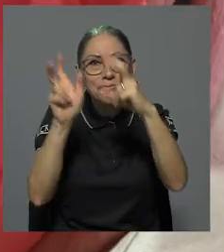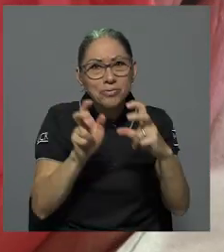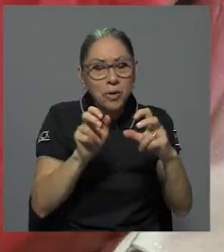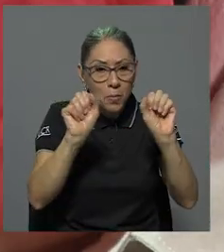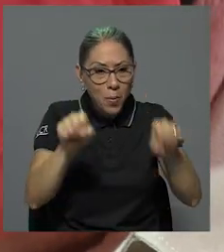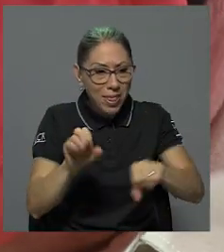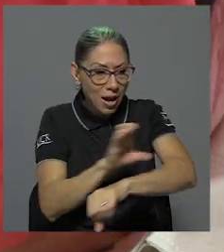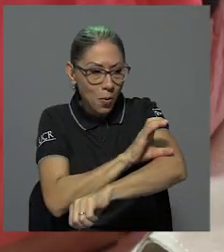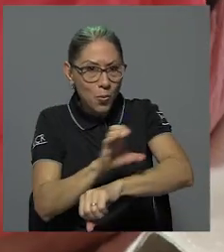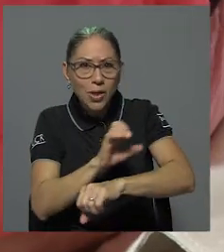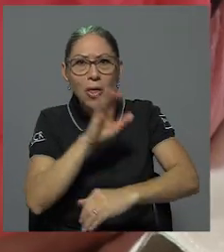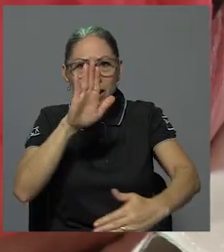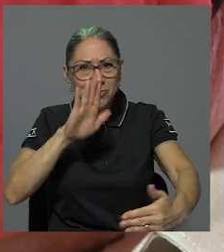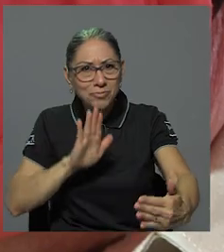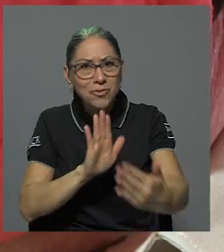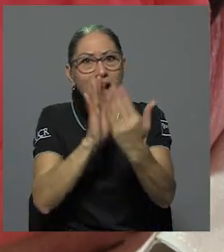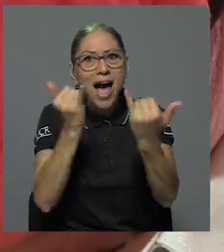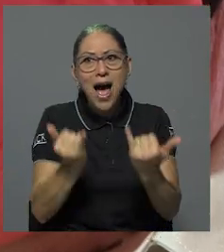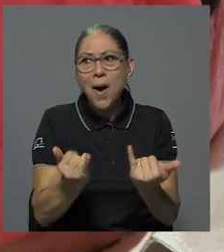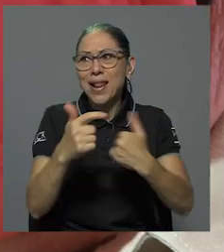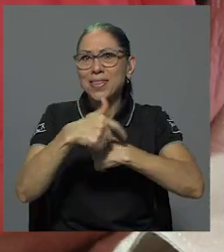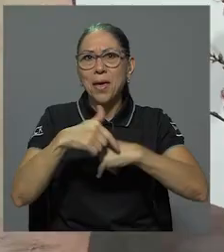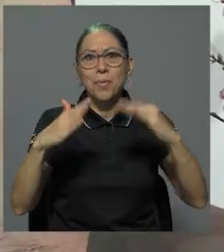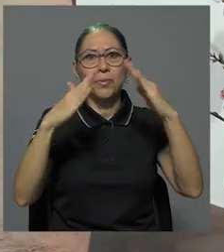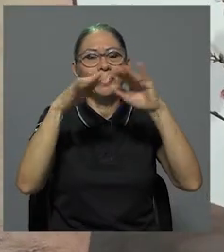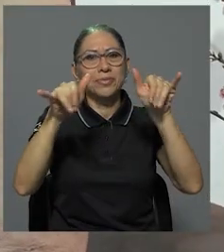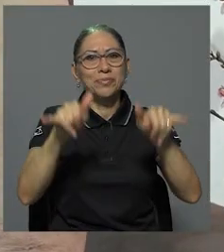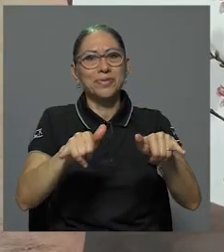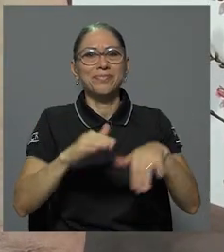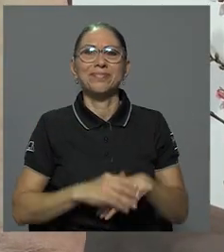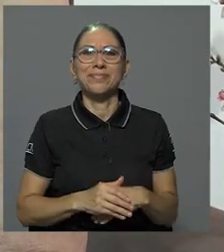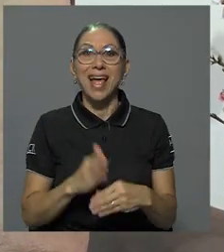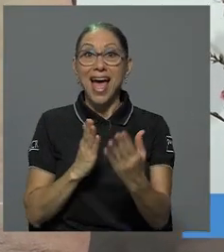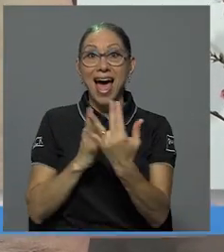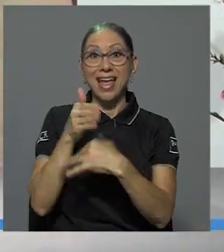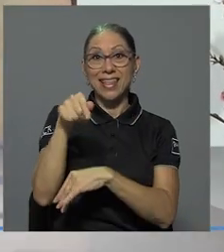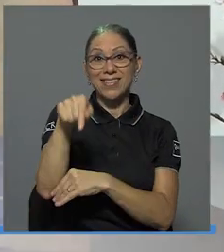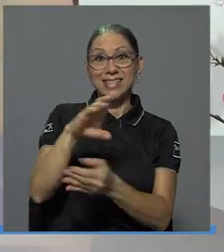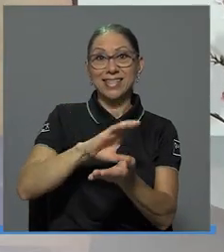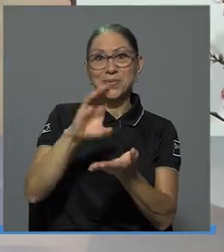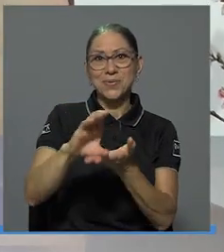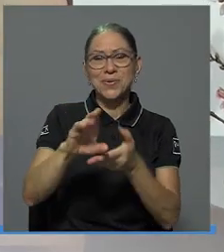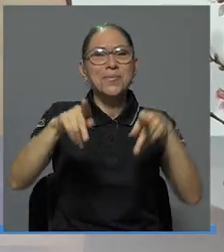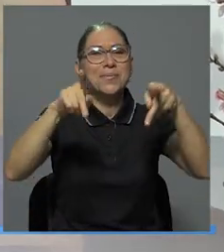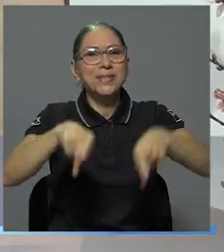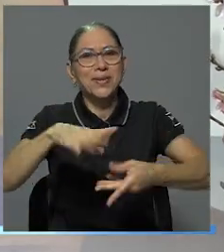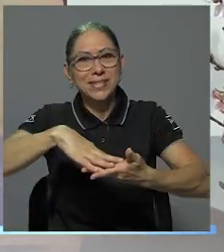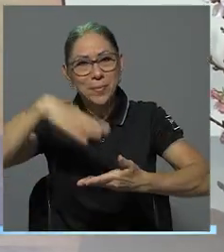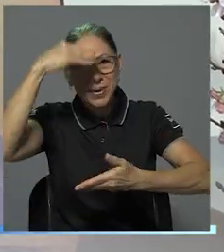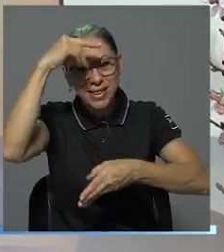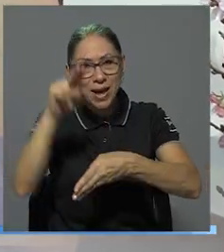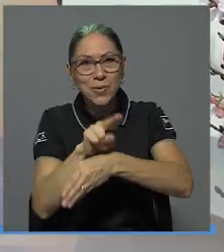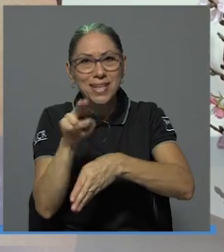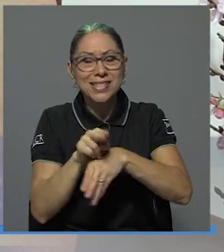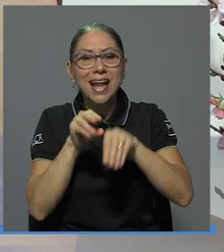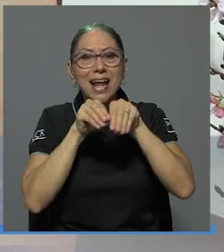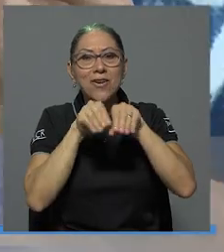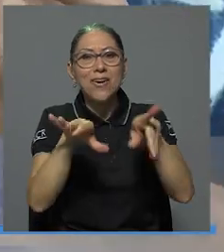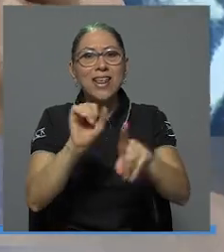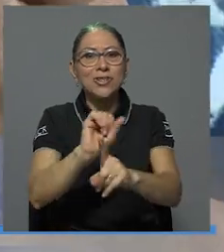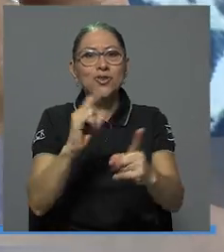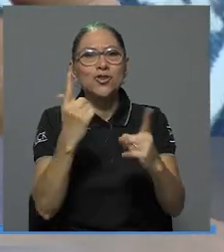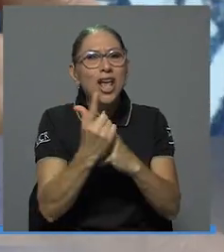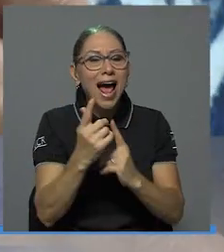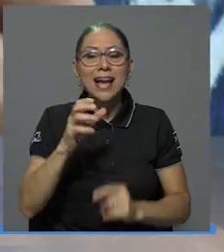para poder sobrellevar este tiempo de pandemia. A través de este, las personas aprenden a utilizar las redes sociales,